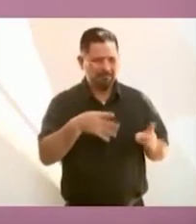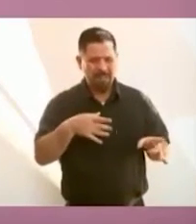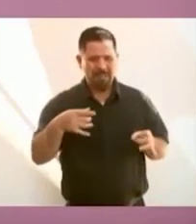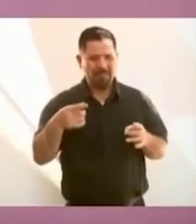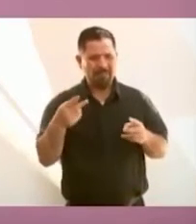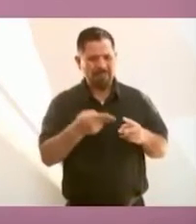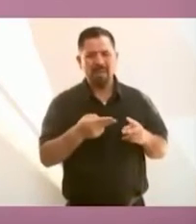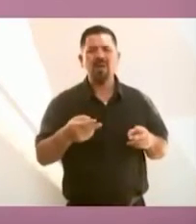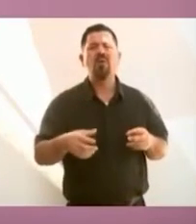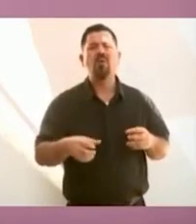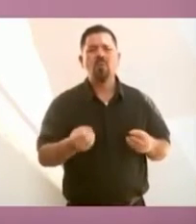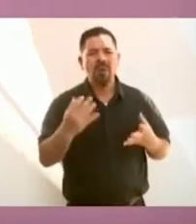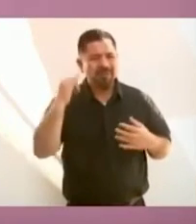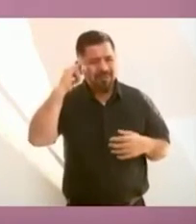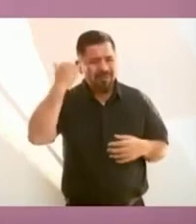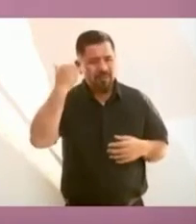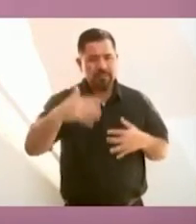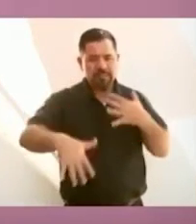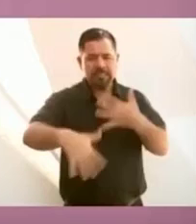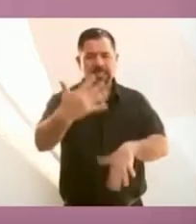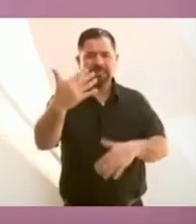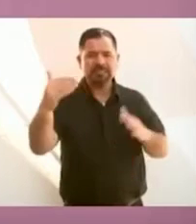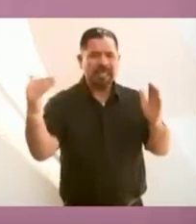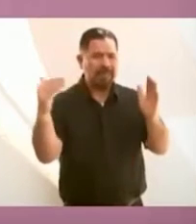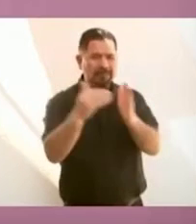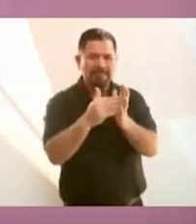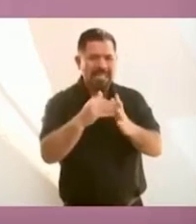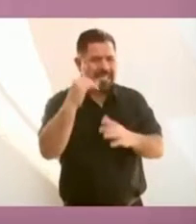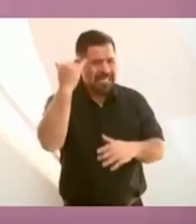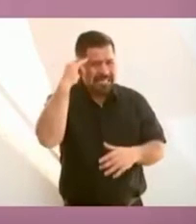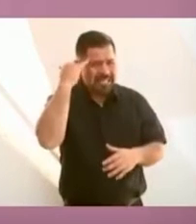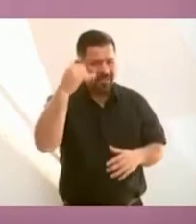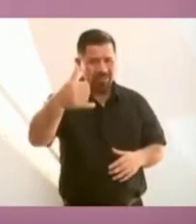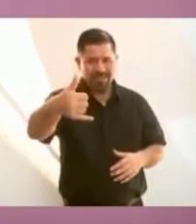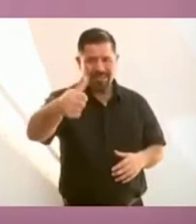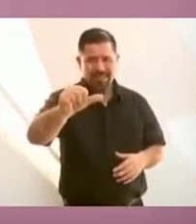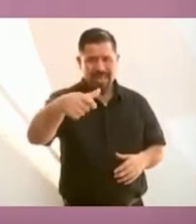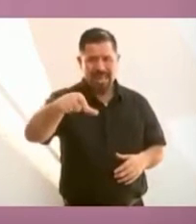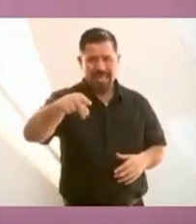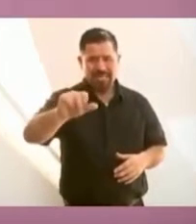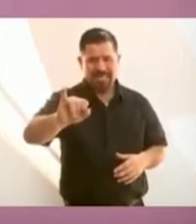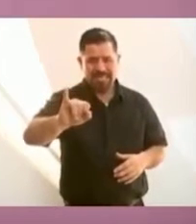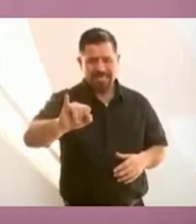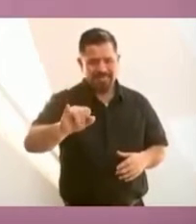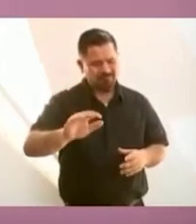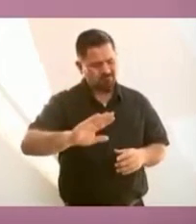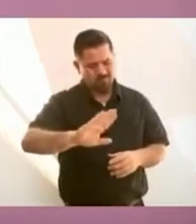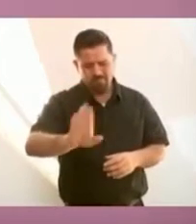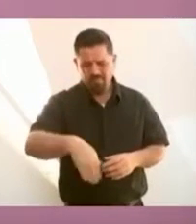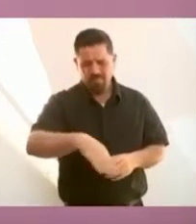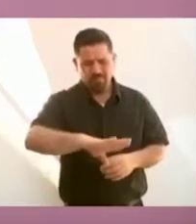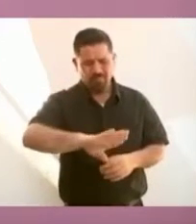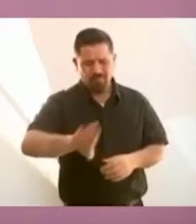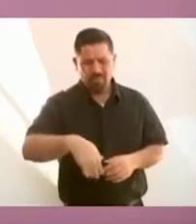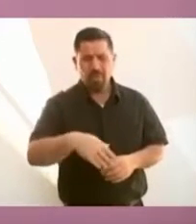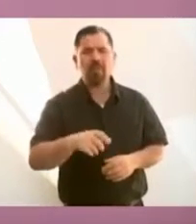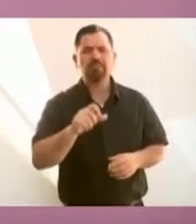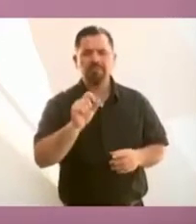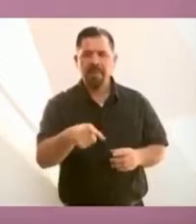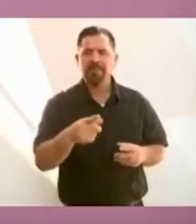indígenas yaquis y miles también desterrados.